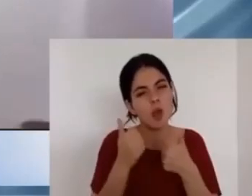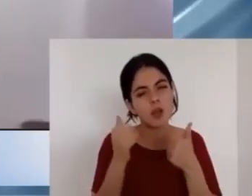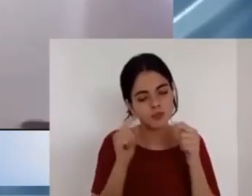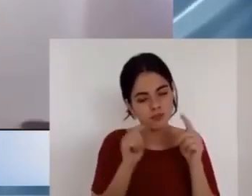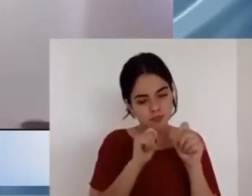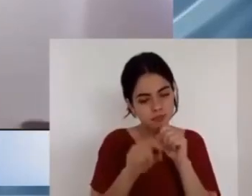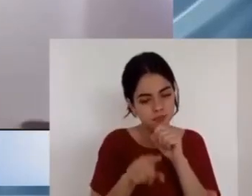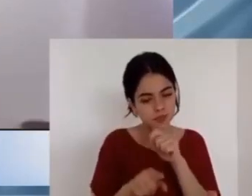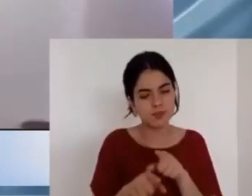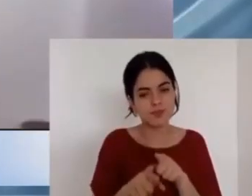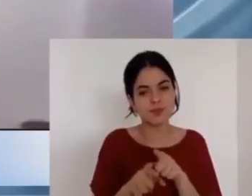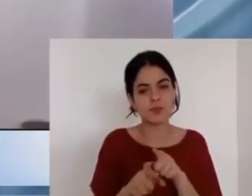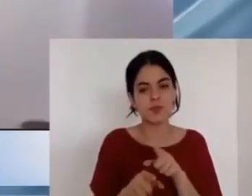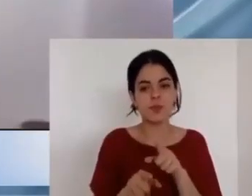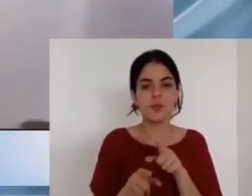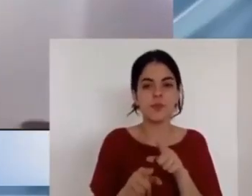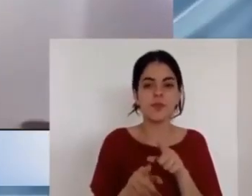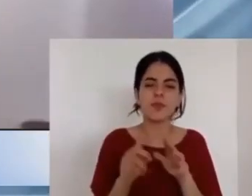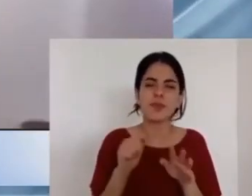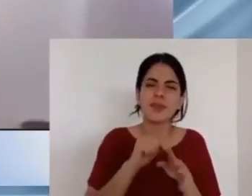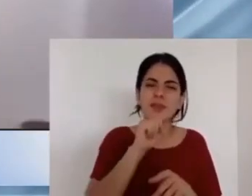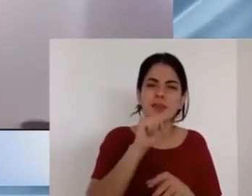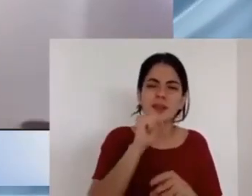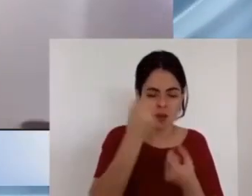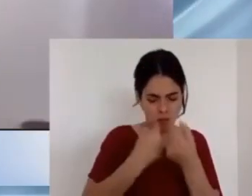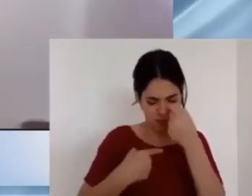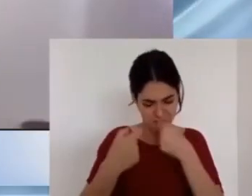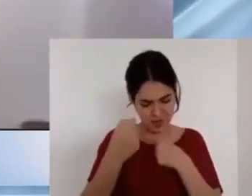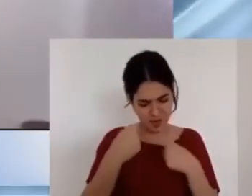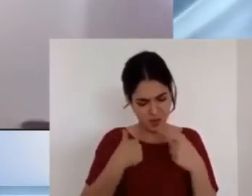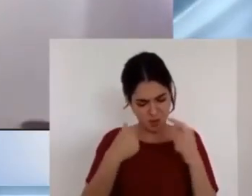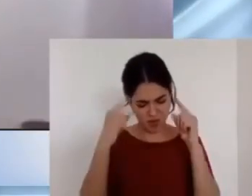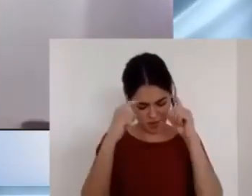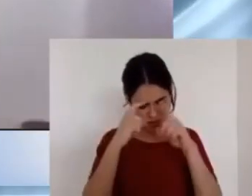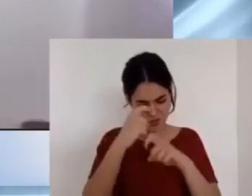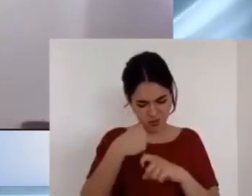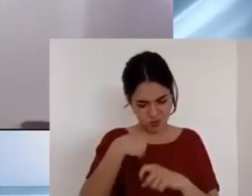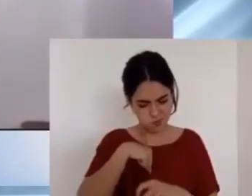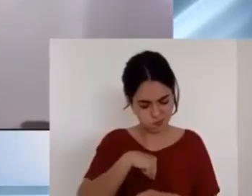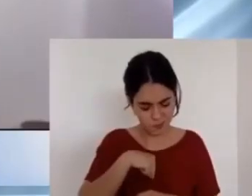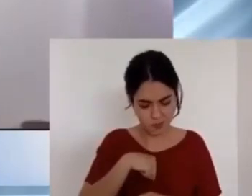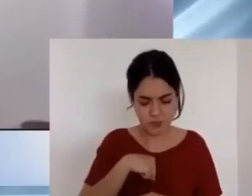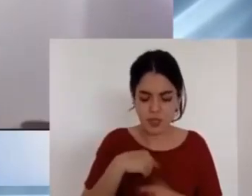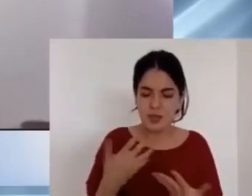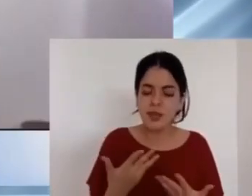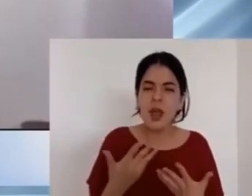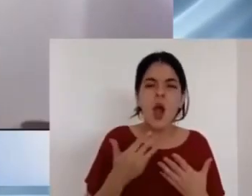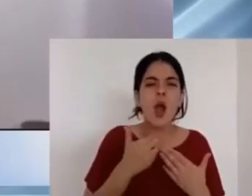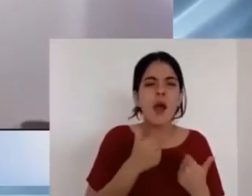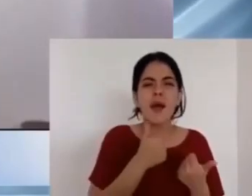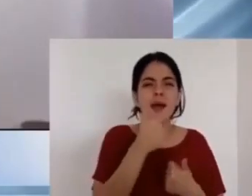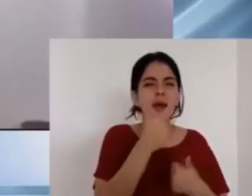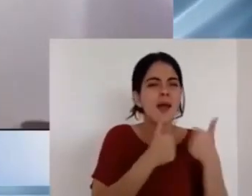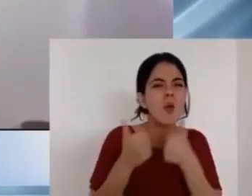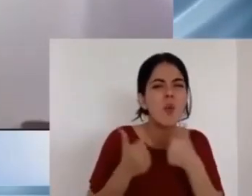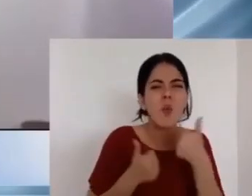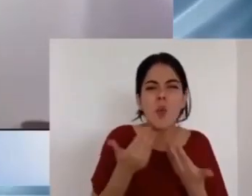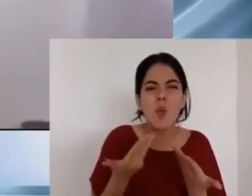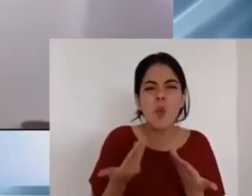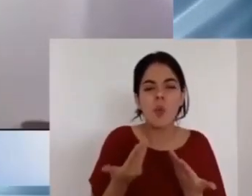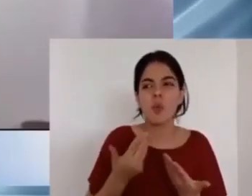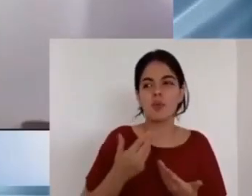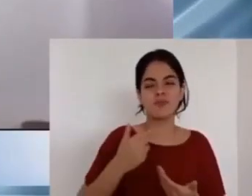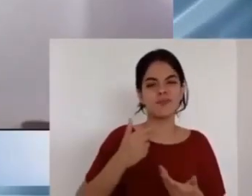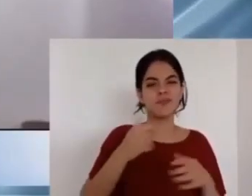¿Cuáles son las cosas que podemos mejorar nosotros en medio de la situación que